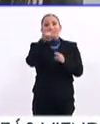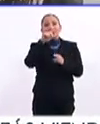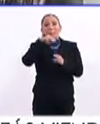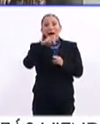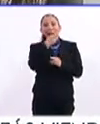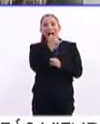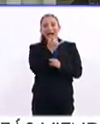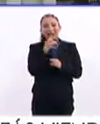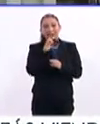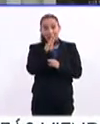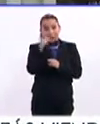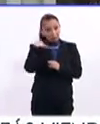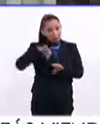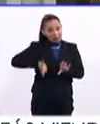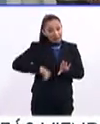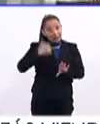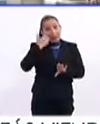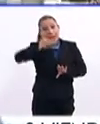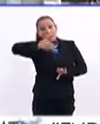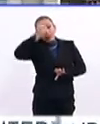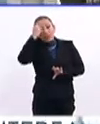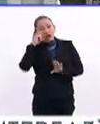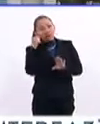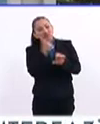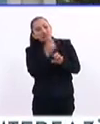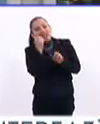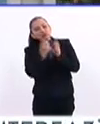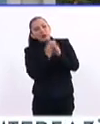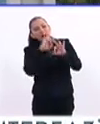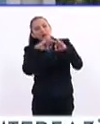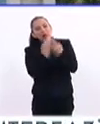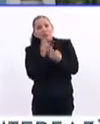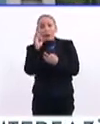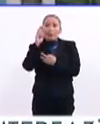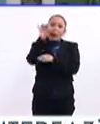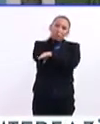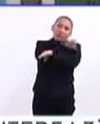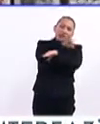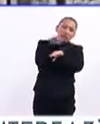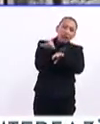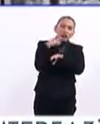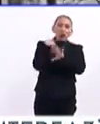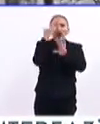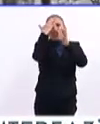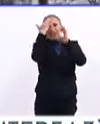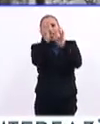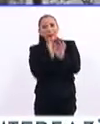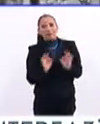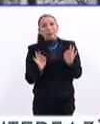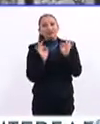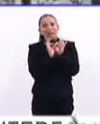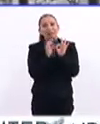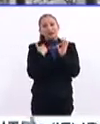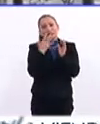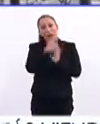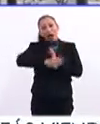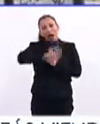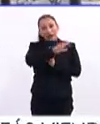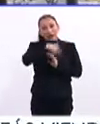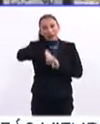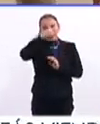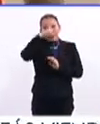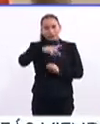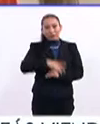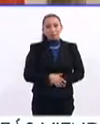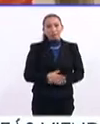abre sus puertas a los interesados en aprender y descubrir nuevas formas de ver el diseño y conocer la importancia de esta disciplina en